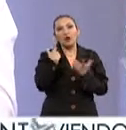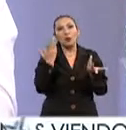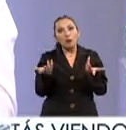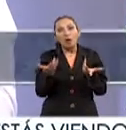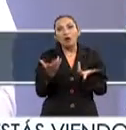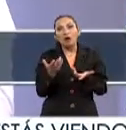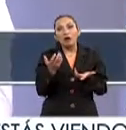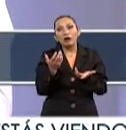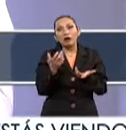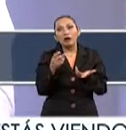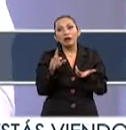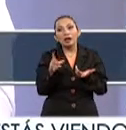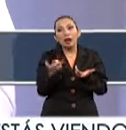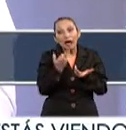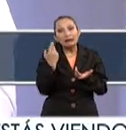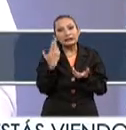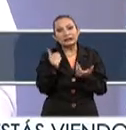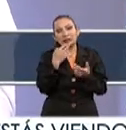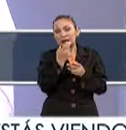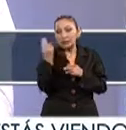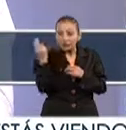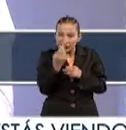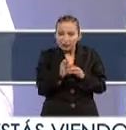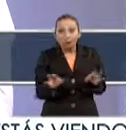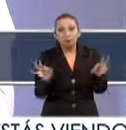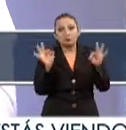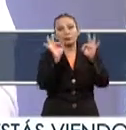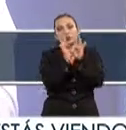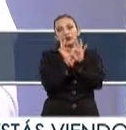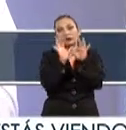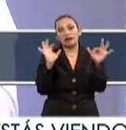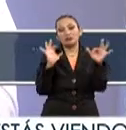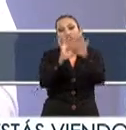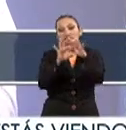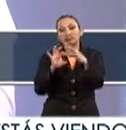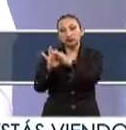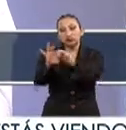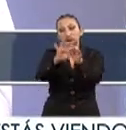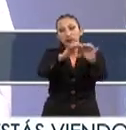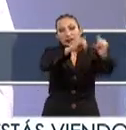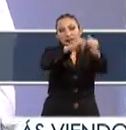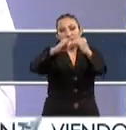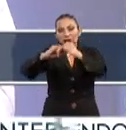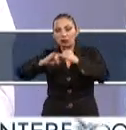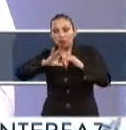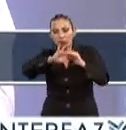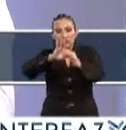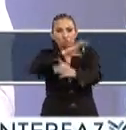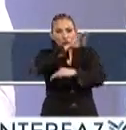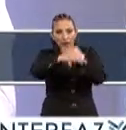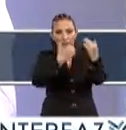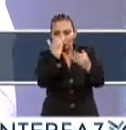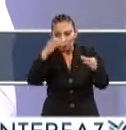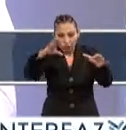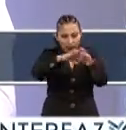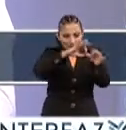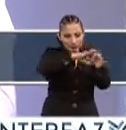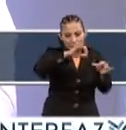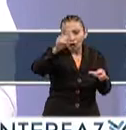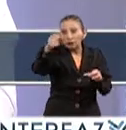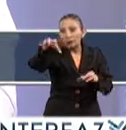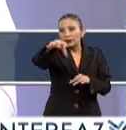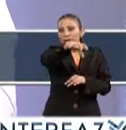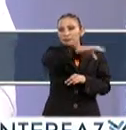inmanentes nuestras vinculaciones interinstitucionales y, precisamente, con todas las demás